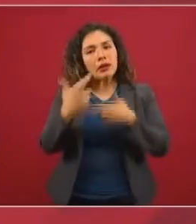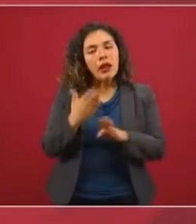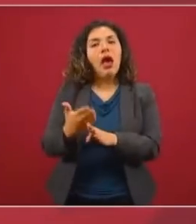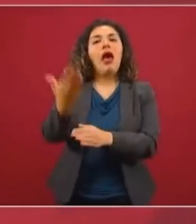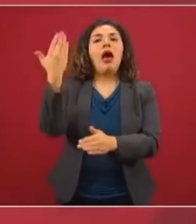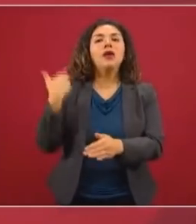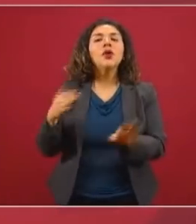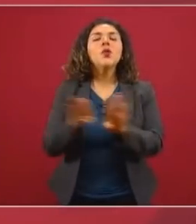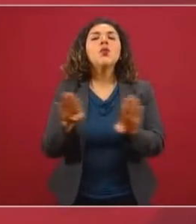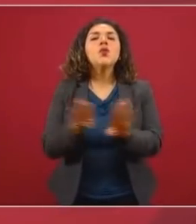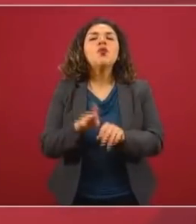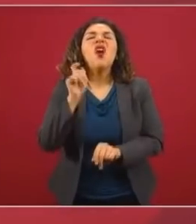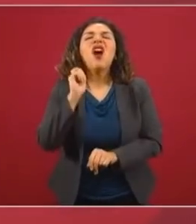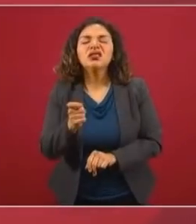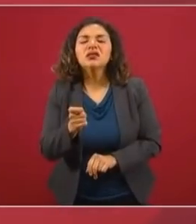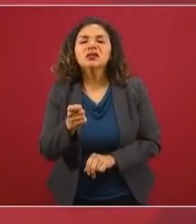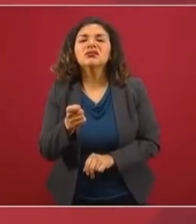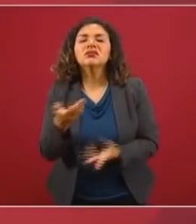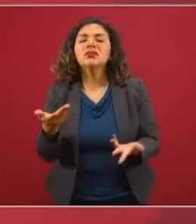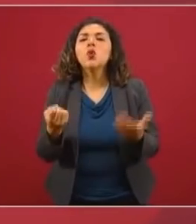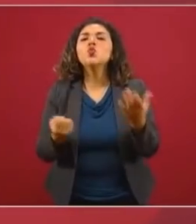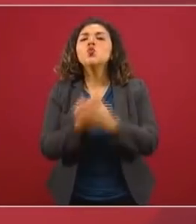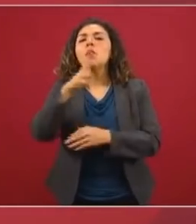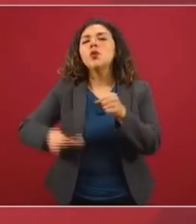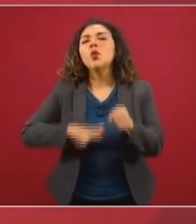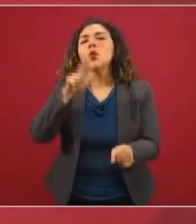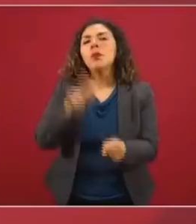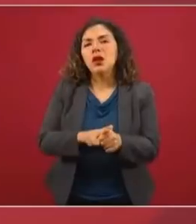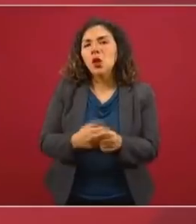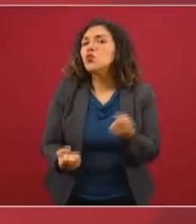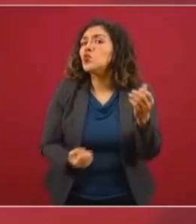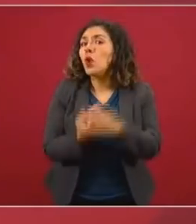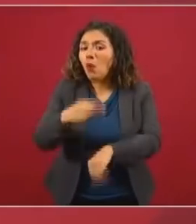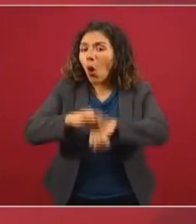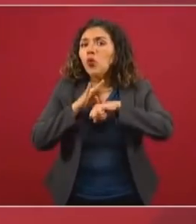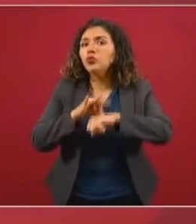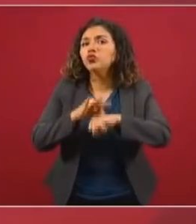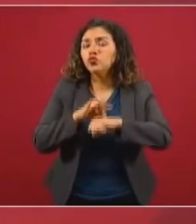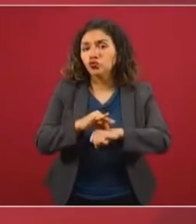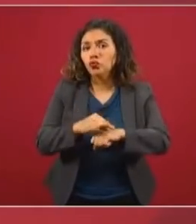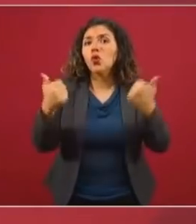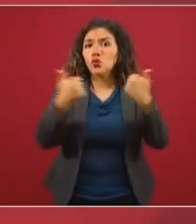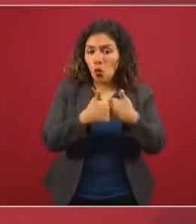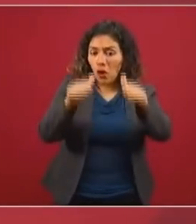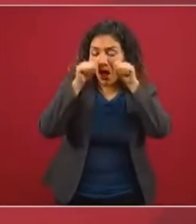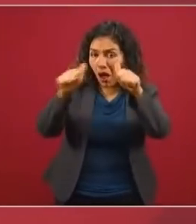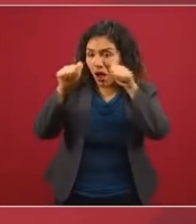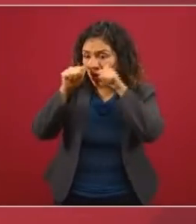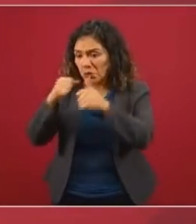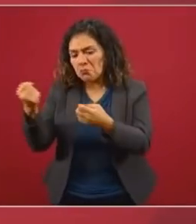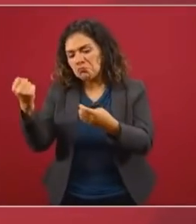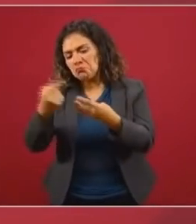a una nueva normalidad, una nueva realidad, vamos a atender esas